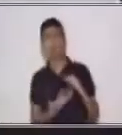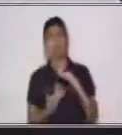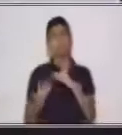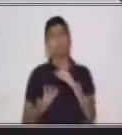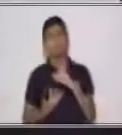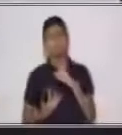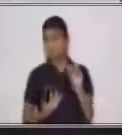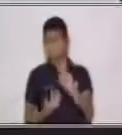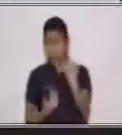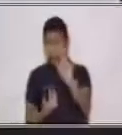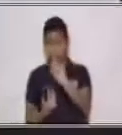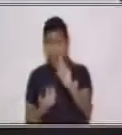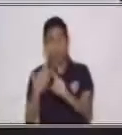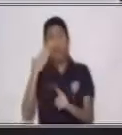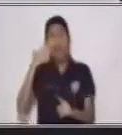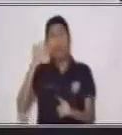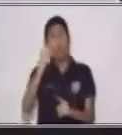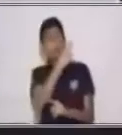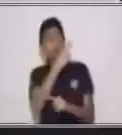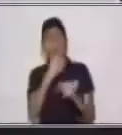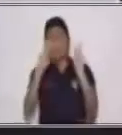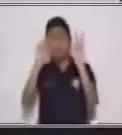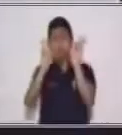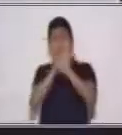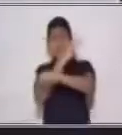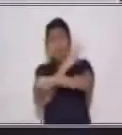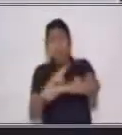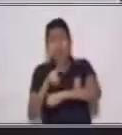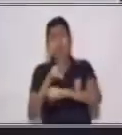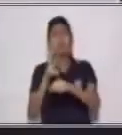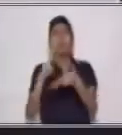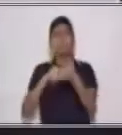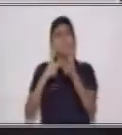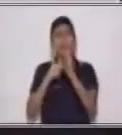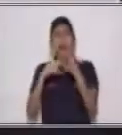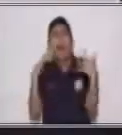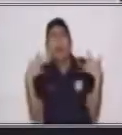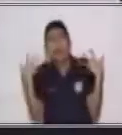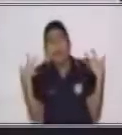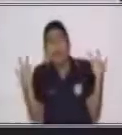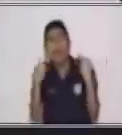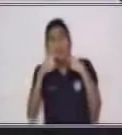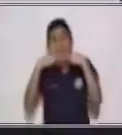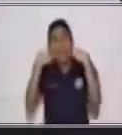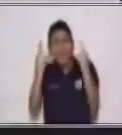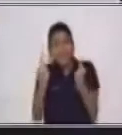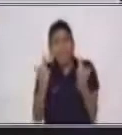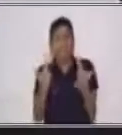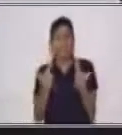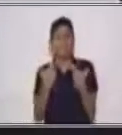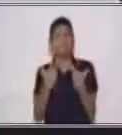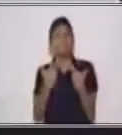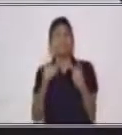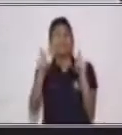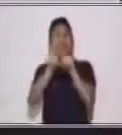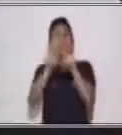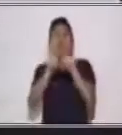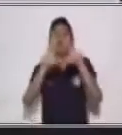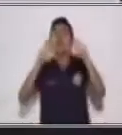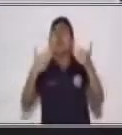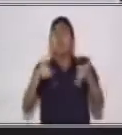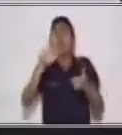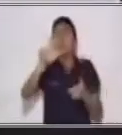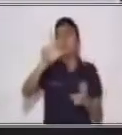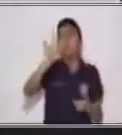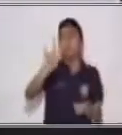No, ¿verdad? El abuelo Pedro es muy contento, muy feliz, muy alegre. ¡Muy bien! A ver, ¿y cómo es Lucía